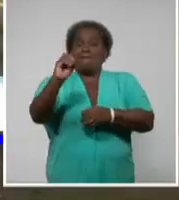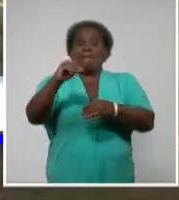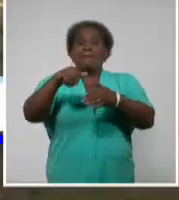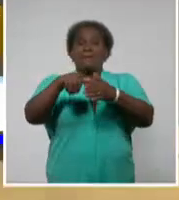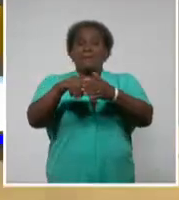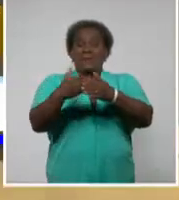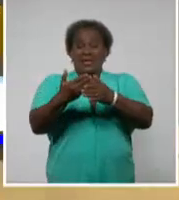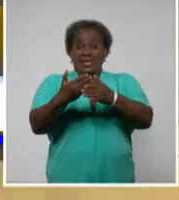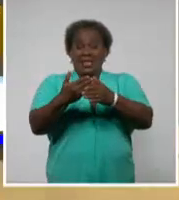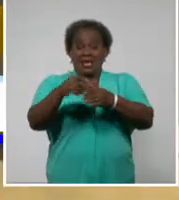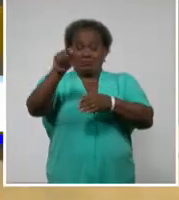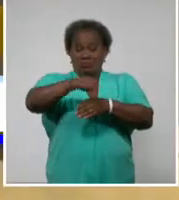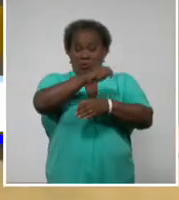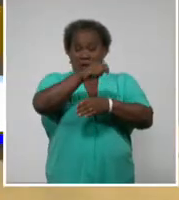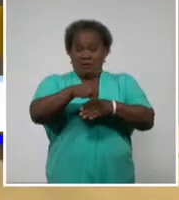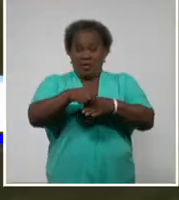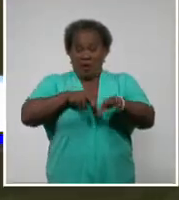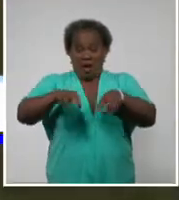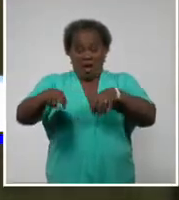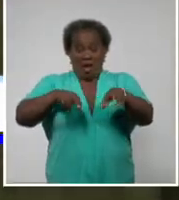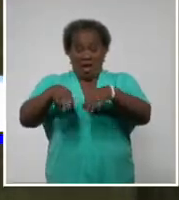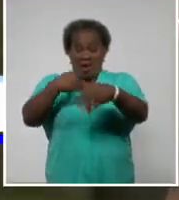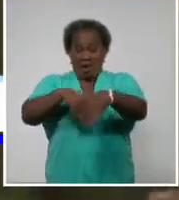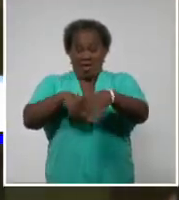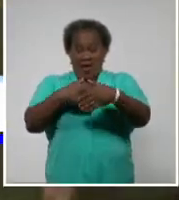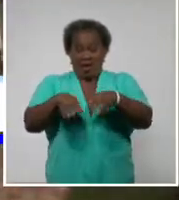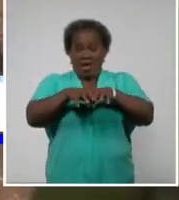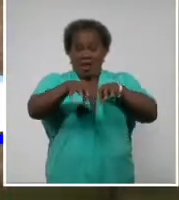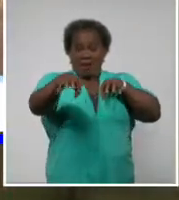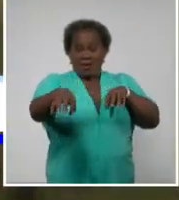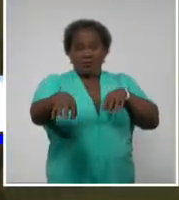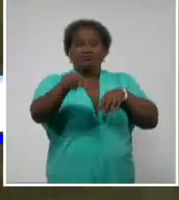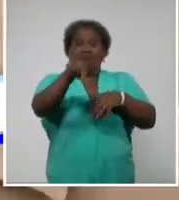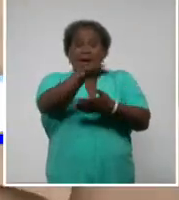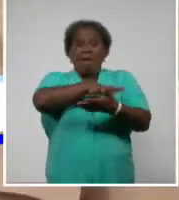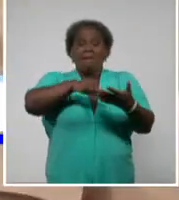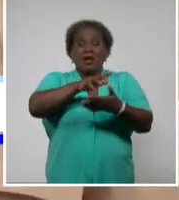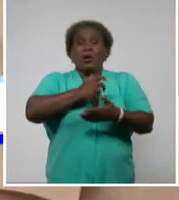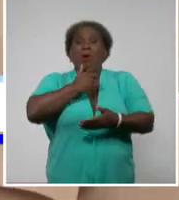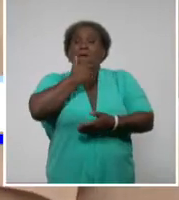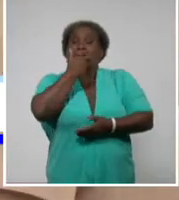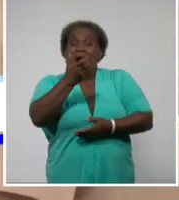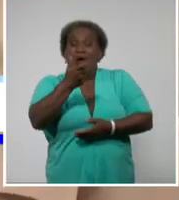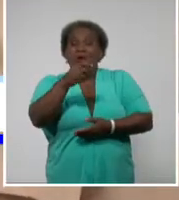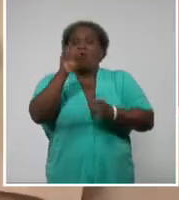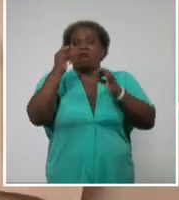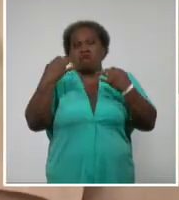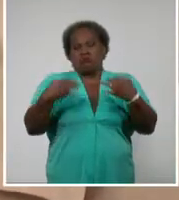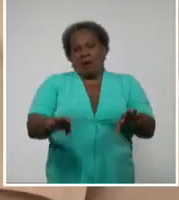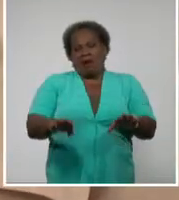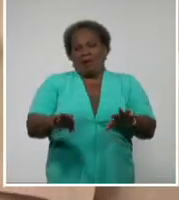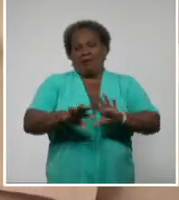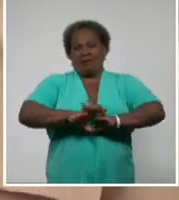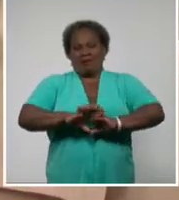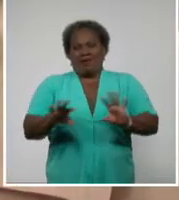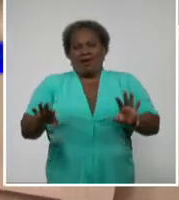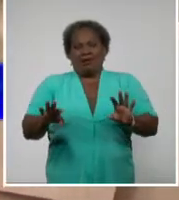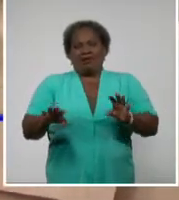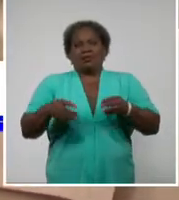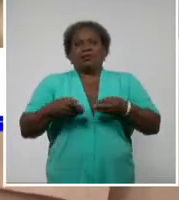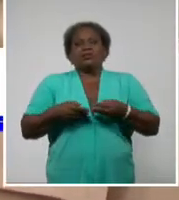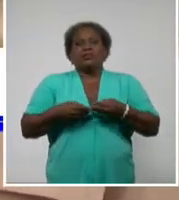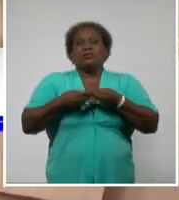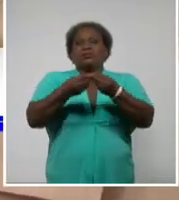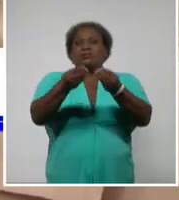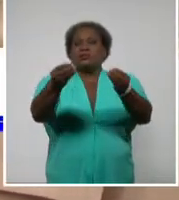Medidas restrictivas y de aislamiento riguroso, el barrio El Mango vuelve a la normalidad. Entregaron todo lo que estaba previsto a